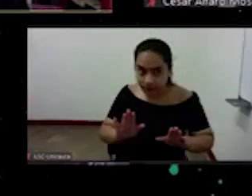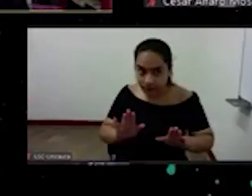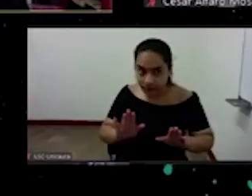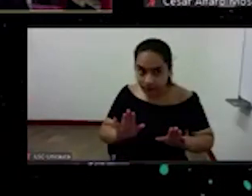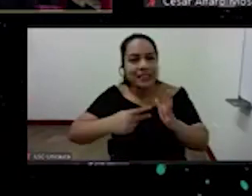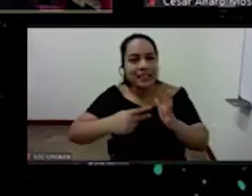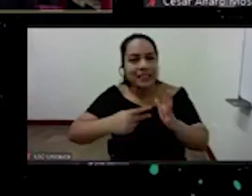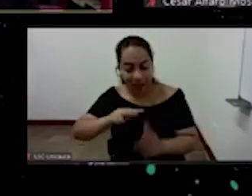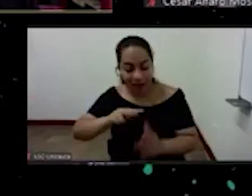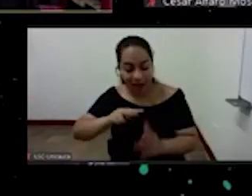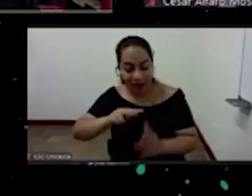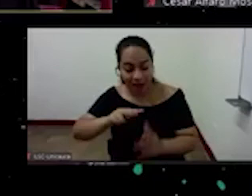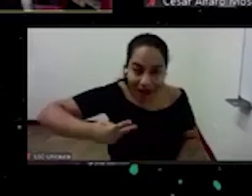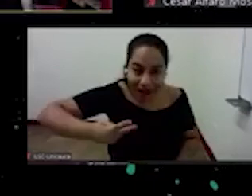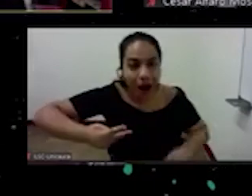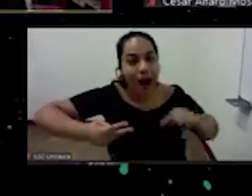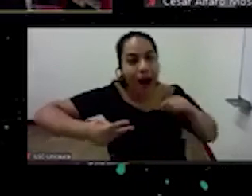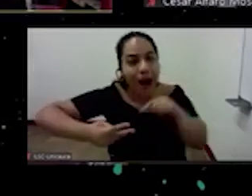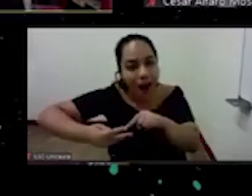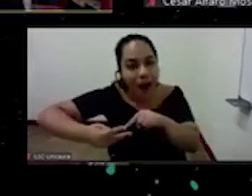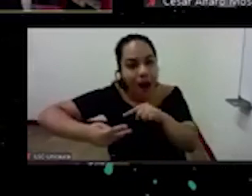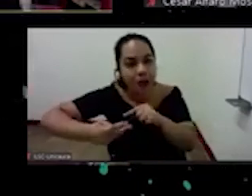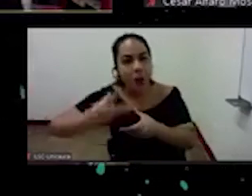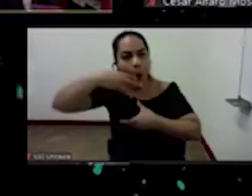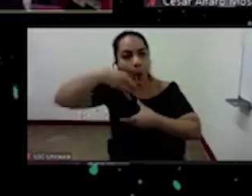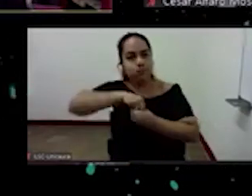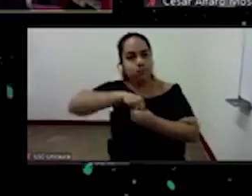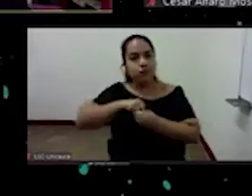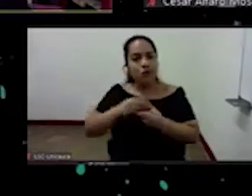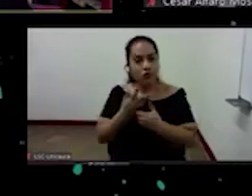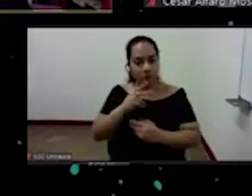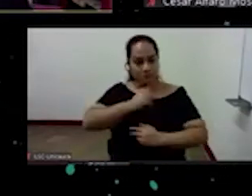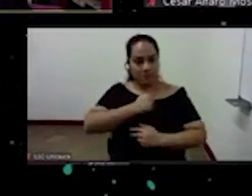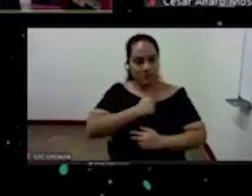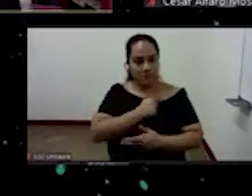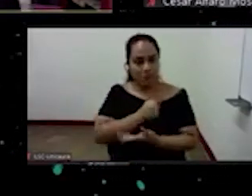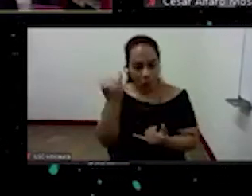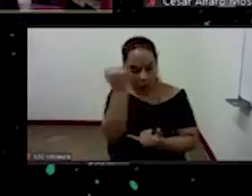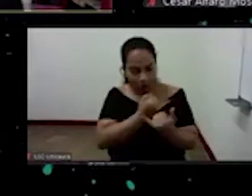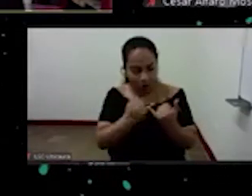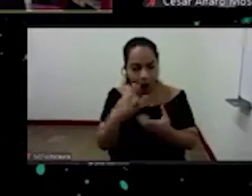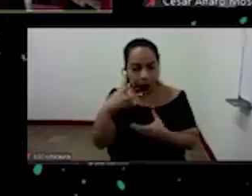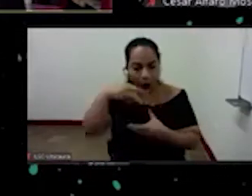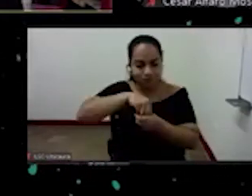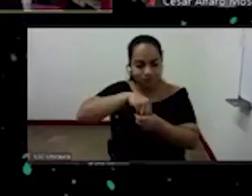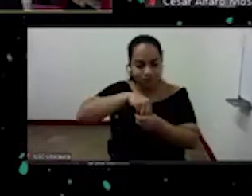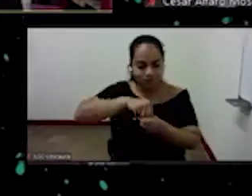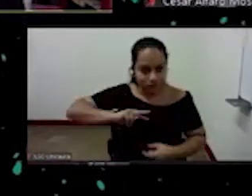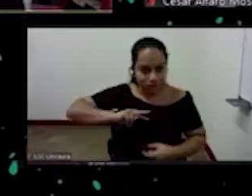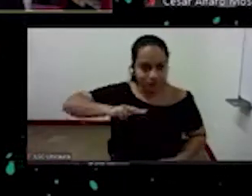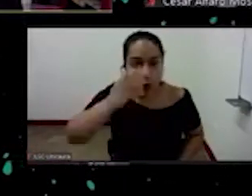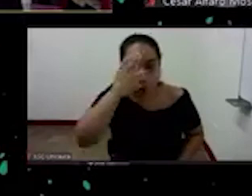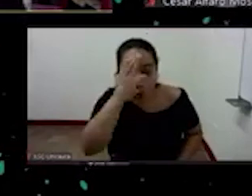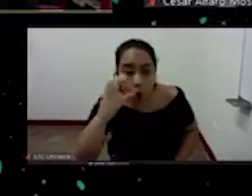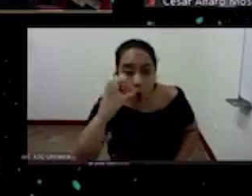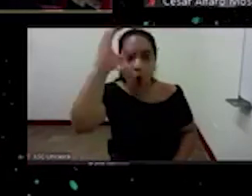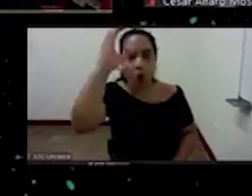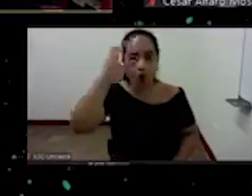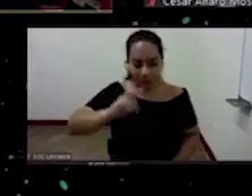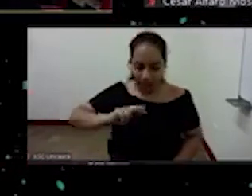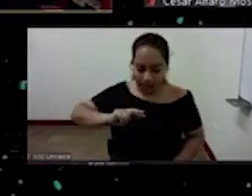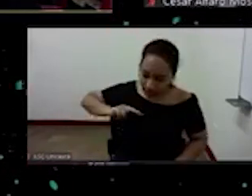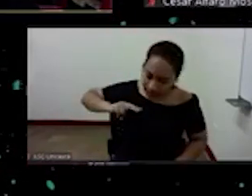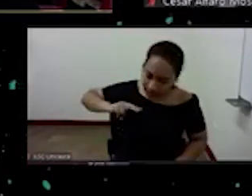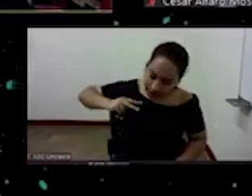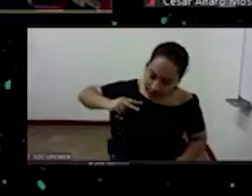que existe al interior de nuestra misma identidad es el concepto de devenir otro